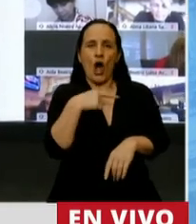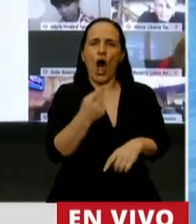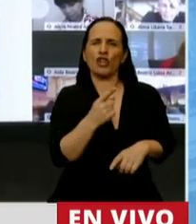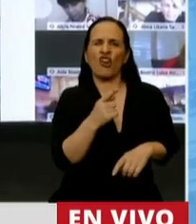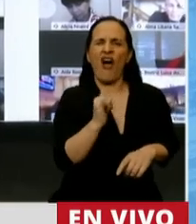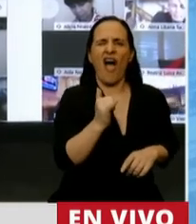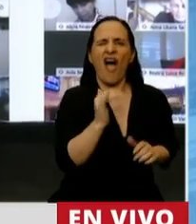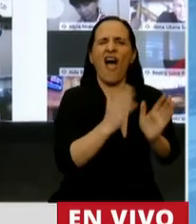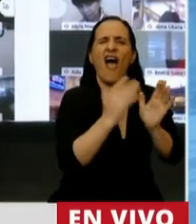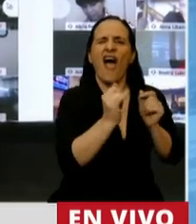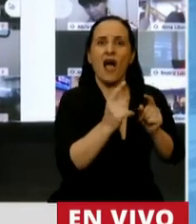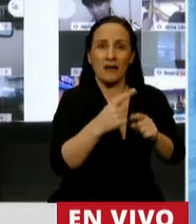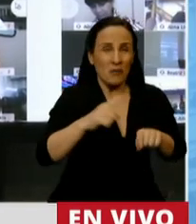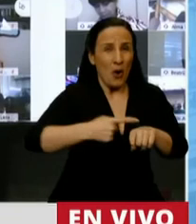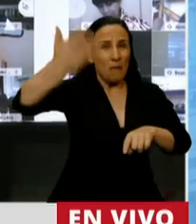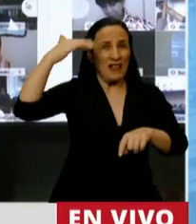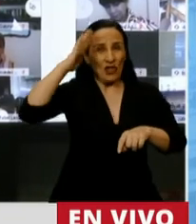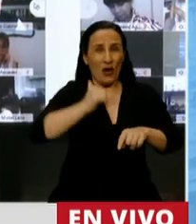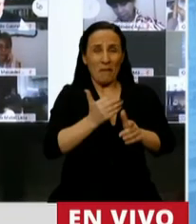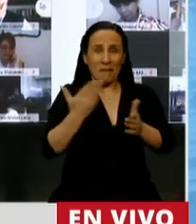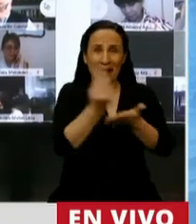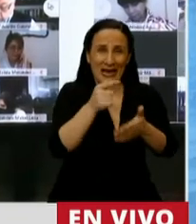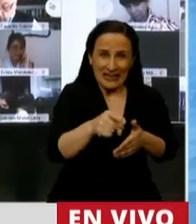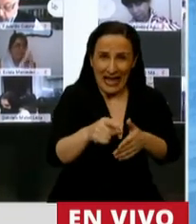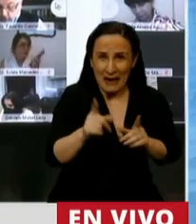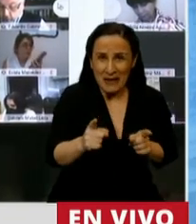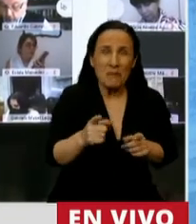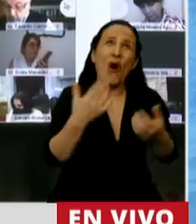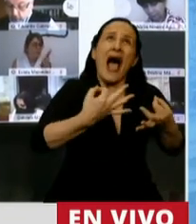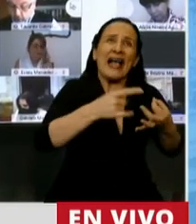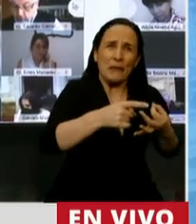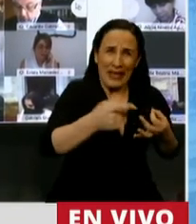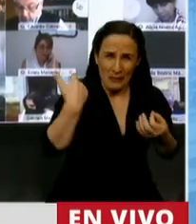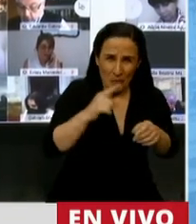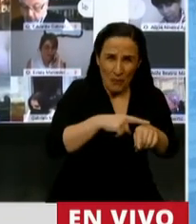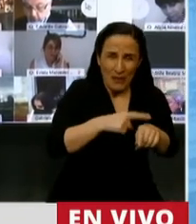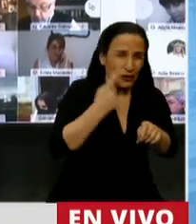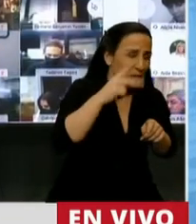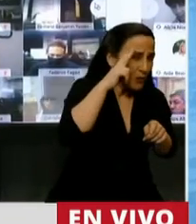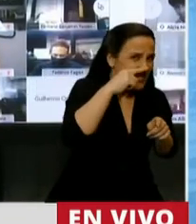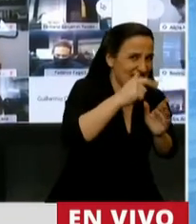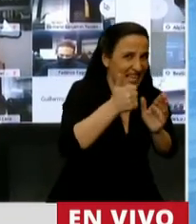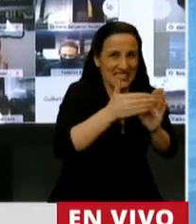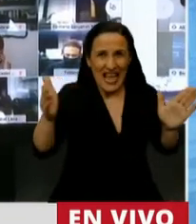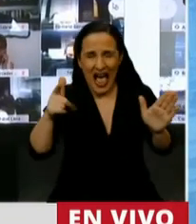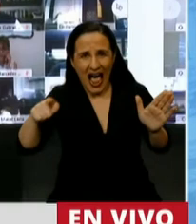reivindiquen actos de terrorismo de Estado como fueron los que vivían este país del 76 hasta la recuperación de la democracia.